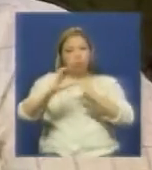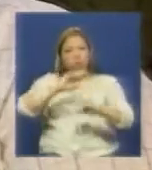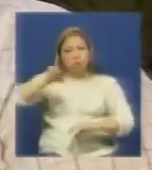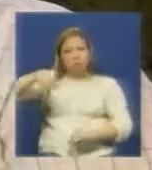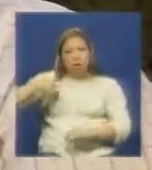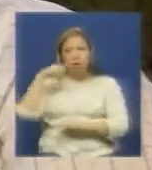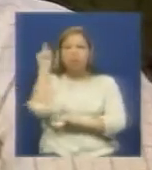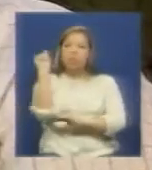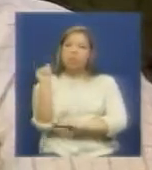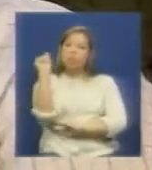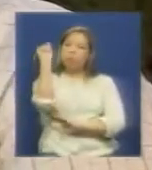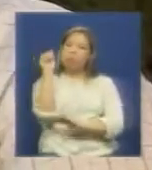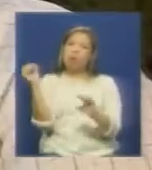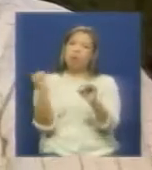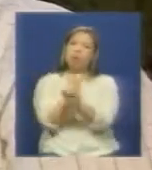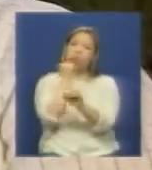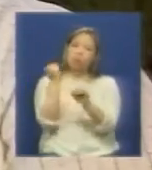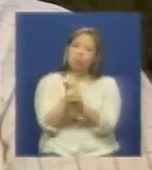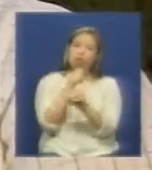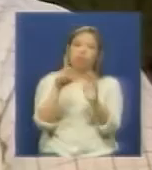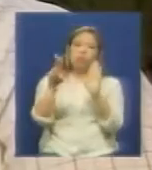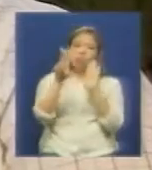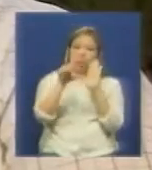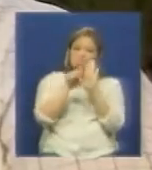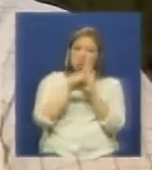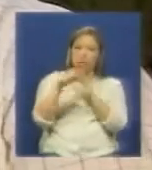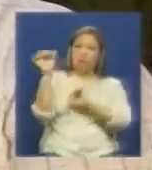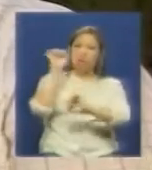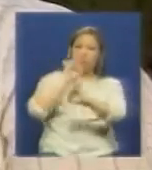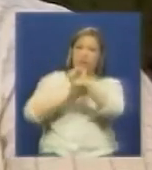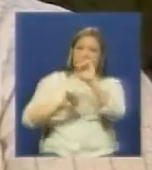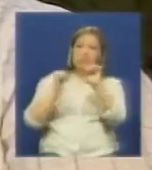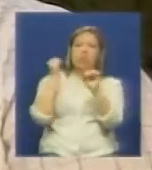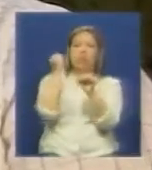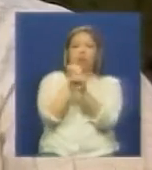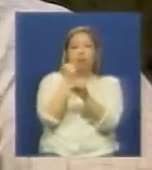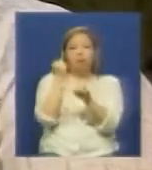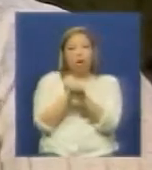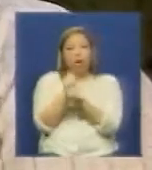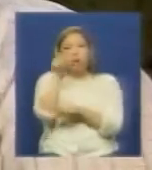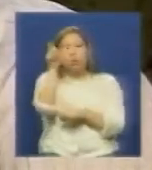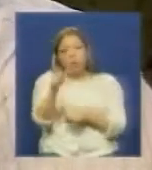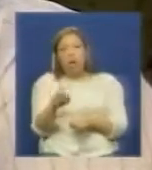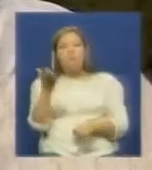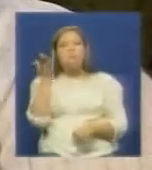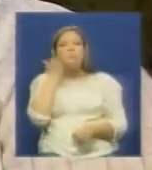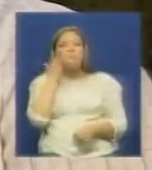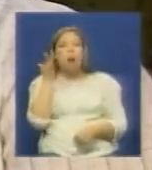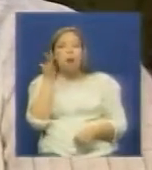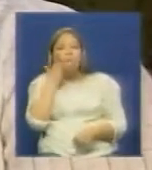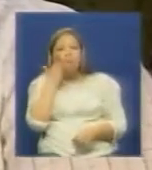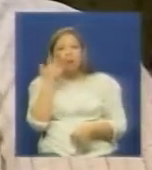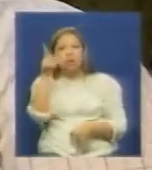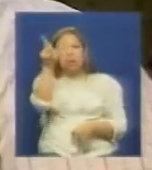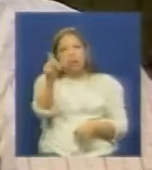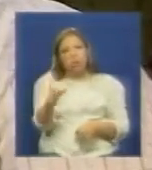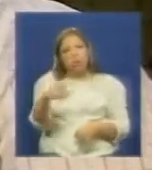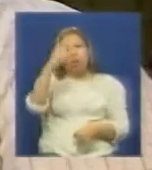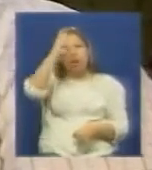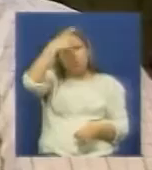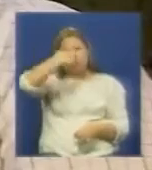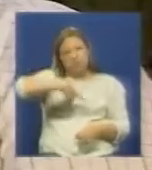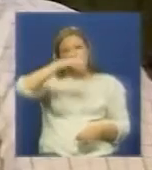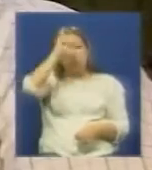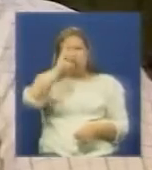hagan ese trabajo legislativo en defensa del obrero del pueblo de la madre del desasistido porque